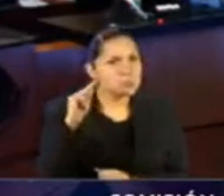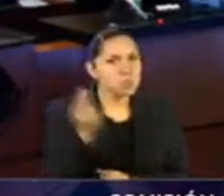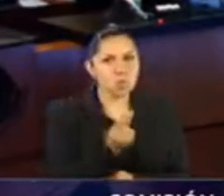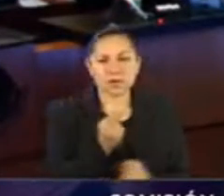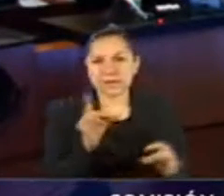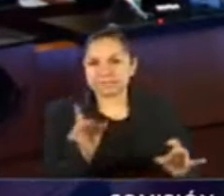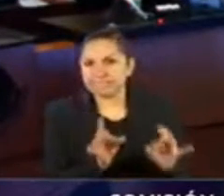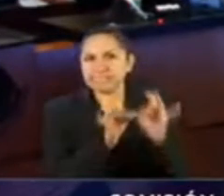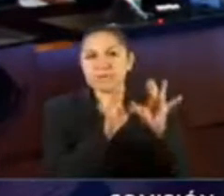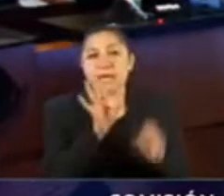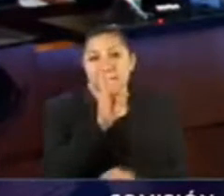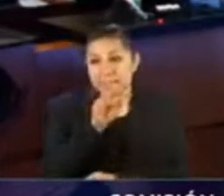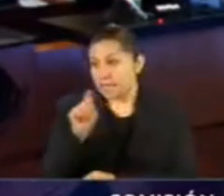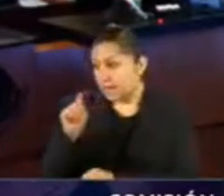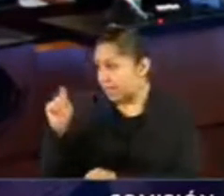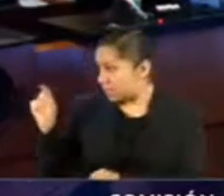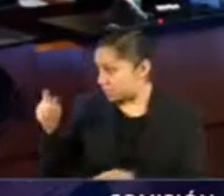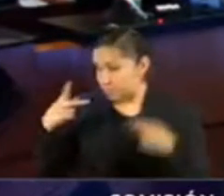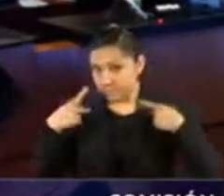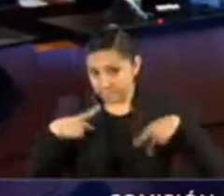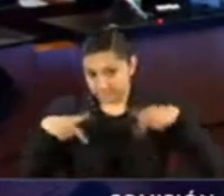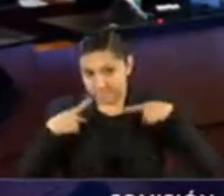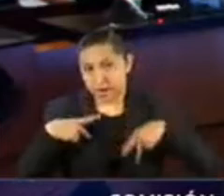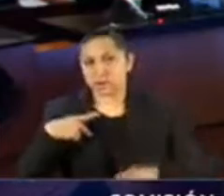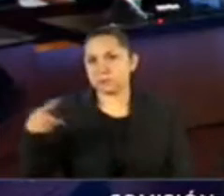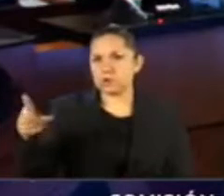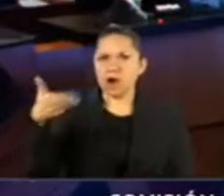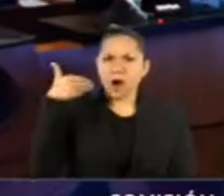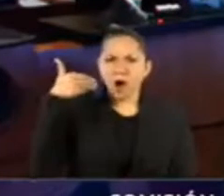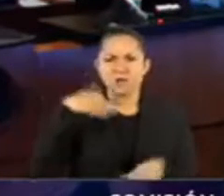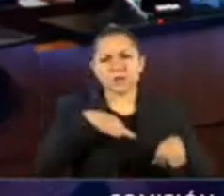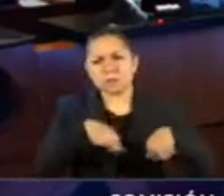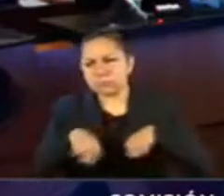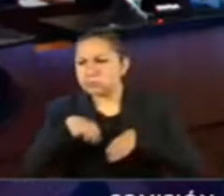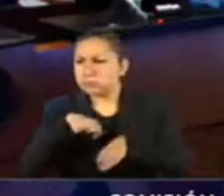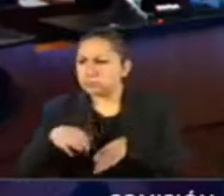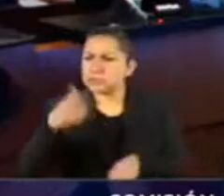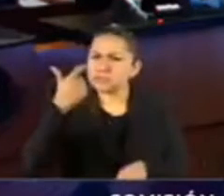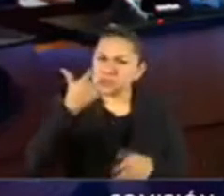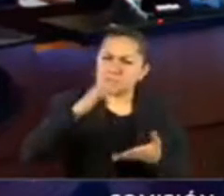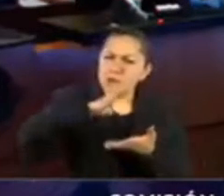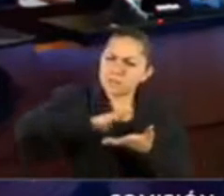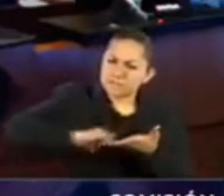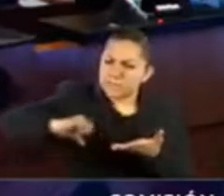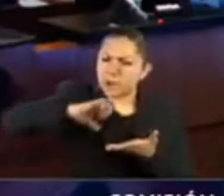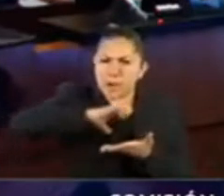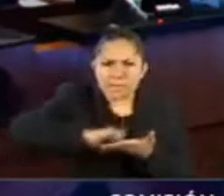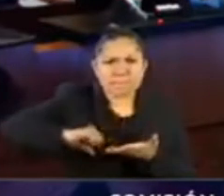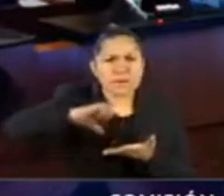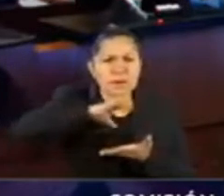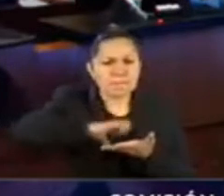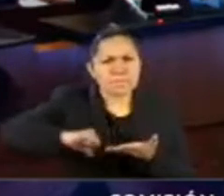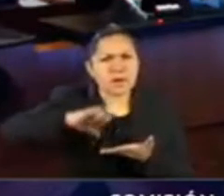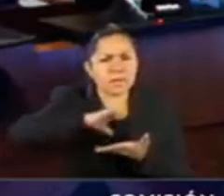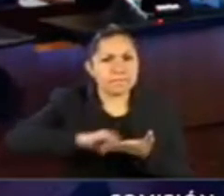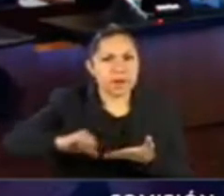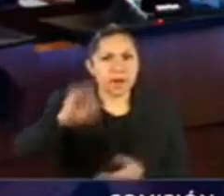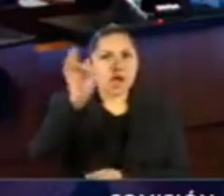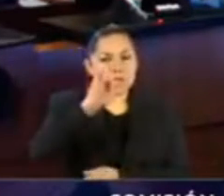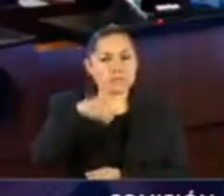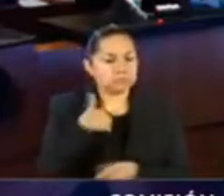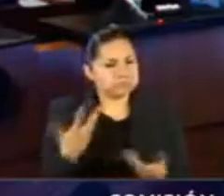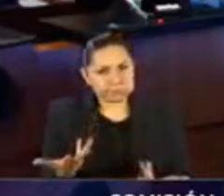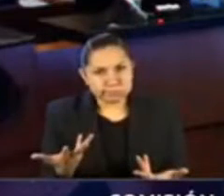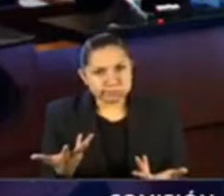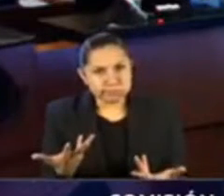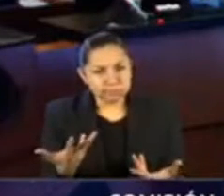tenían su cuenta activa, que estaban cotizando y que caigan en desempleo a partir de una